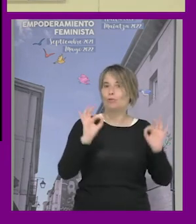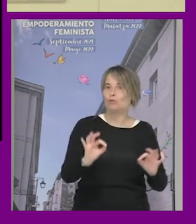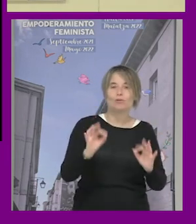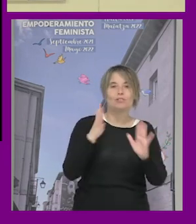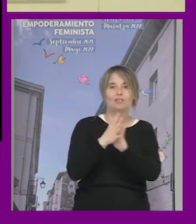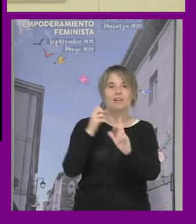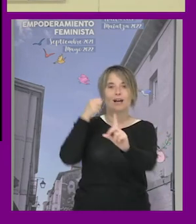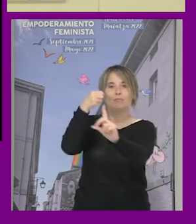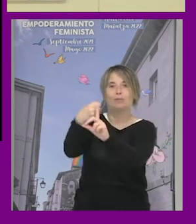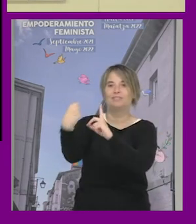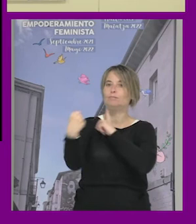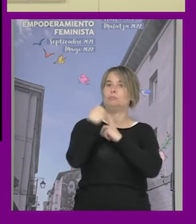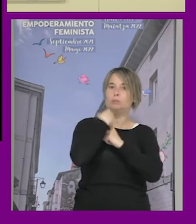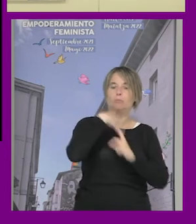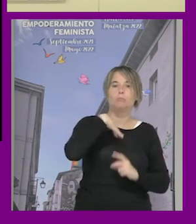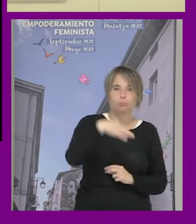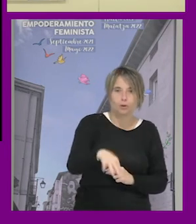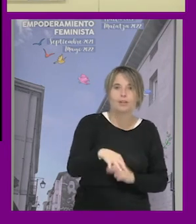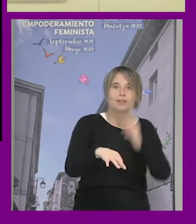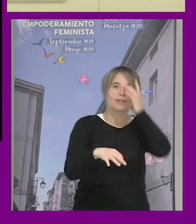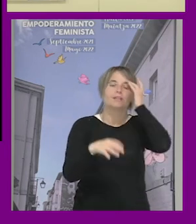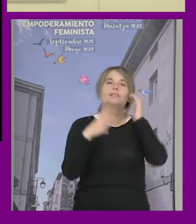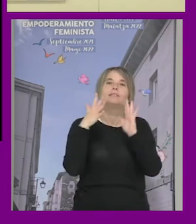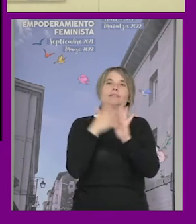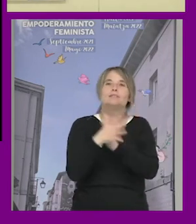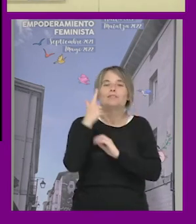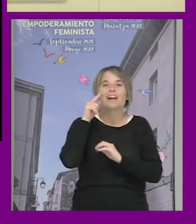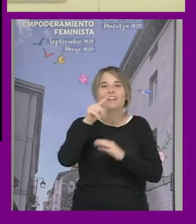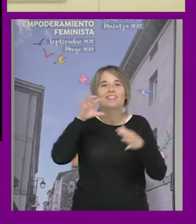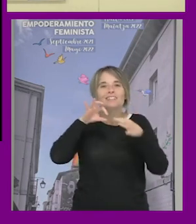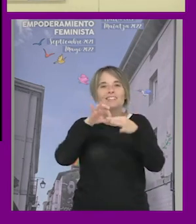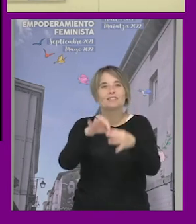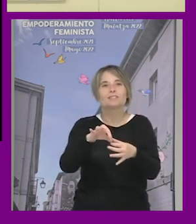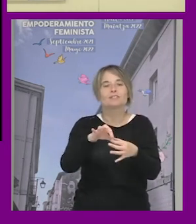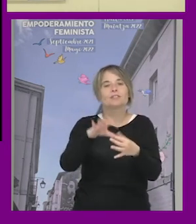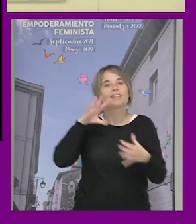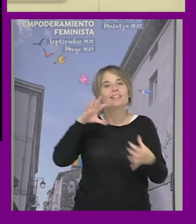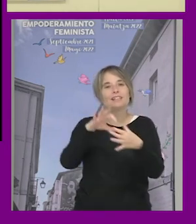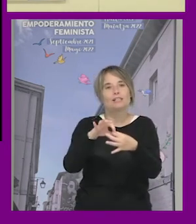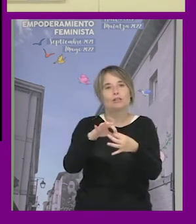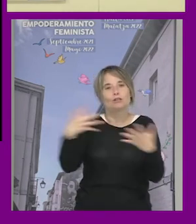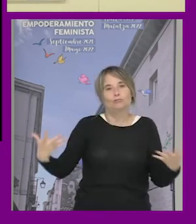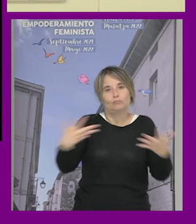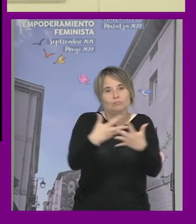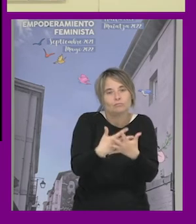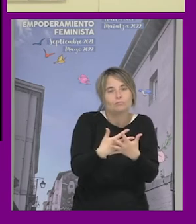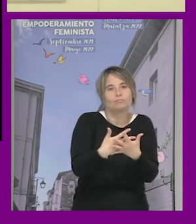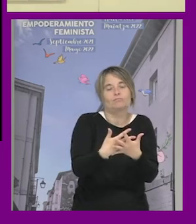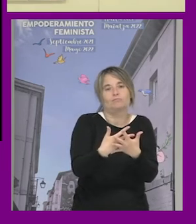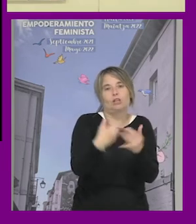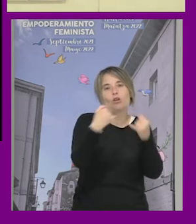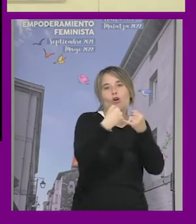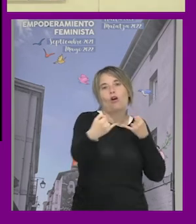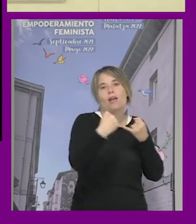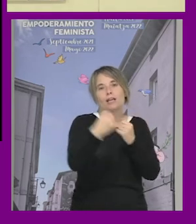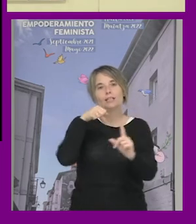tenemos posición compleja que tiene que ver con la el cruce entre los diferentes ejes de